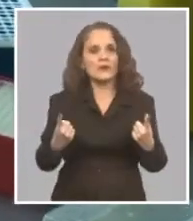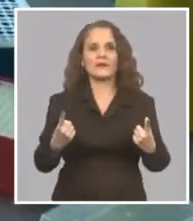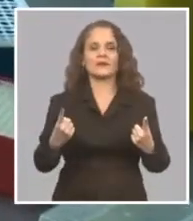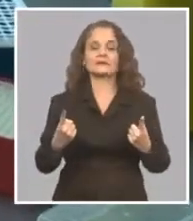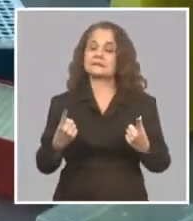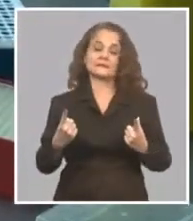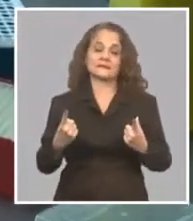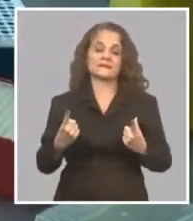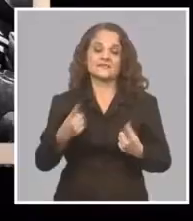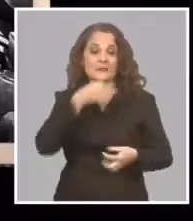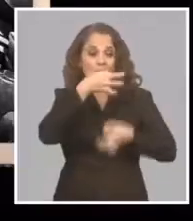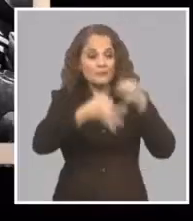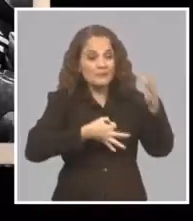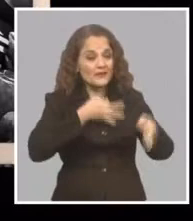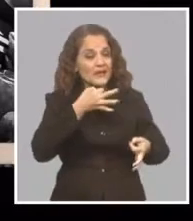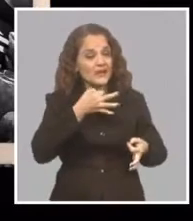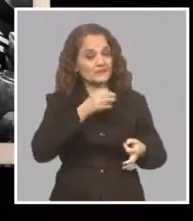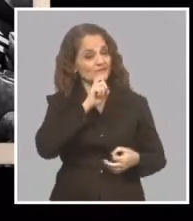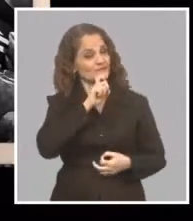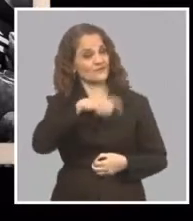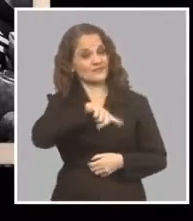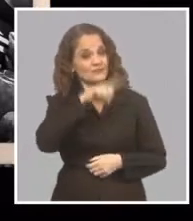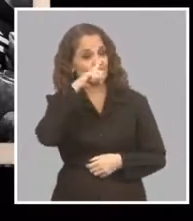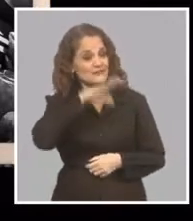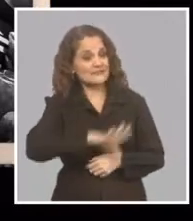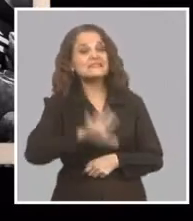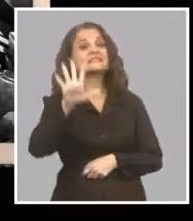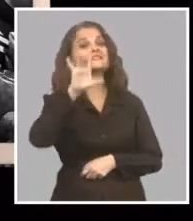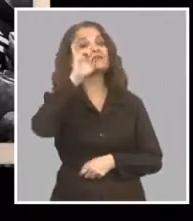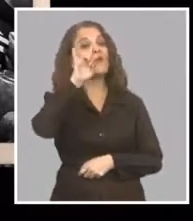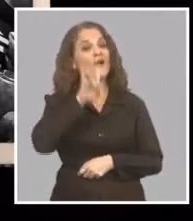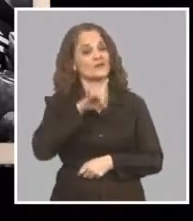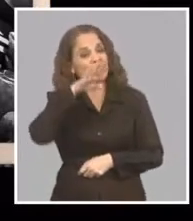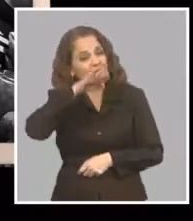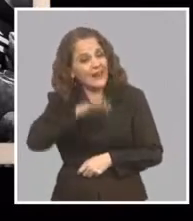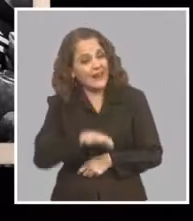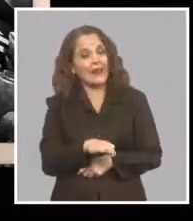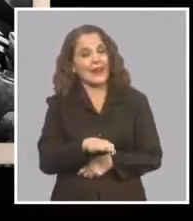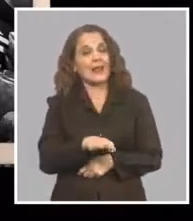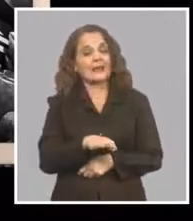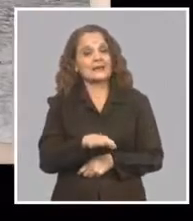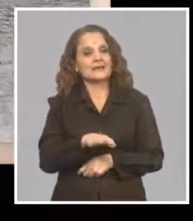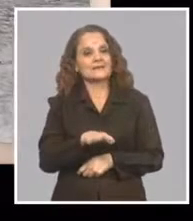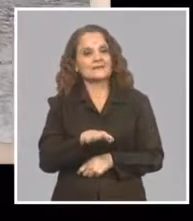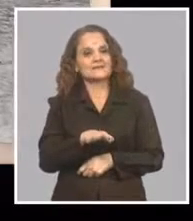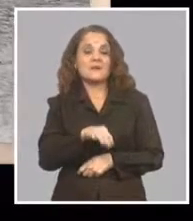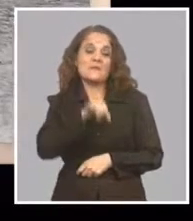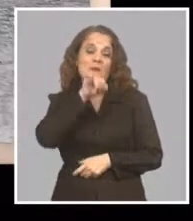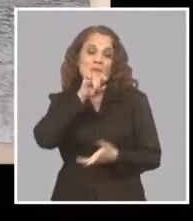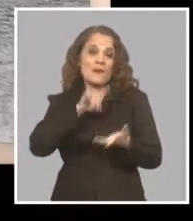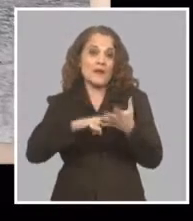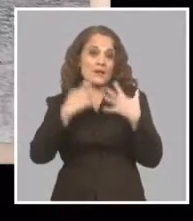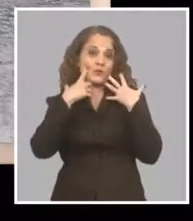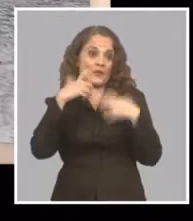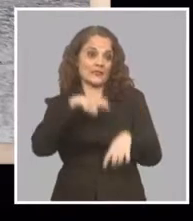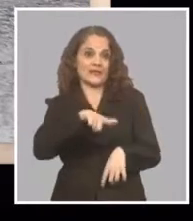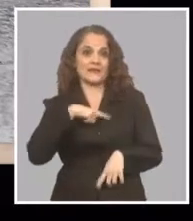A veces es un poco complicado explicárselo Porque es una niña de cinco años Y siempre los padres son importantes